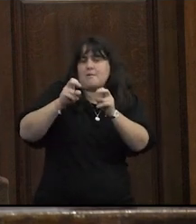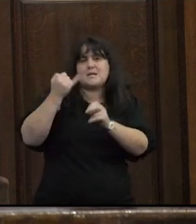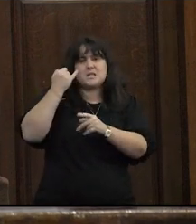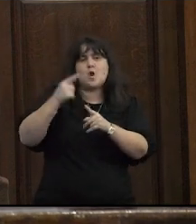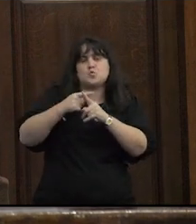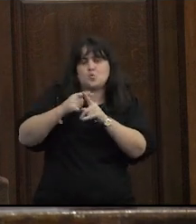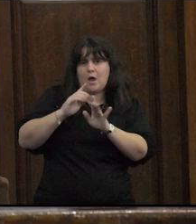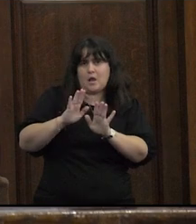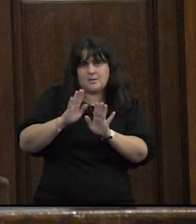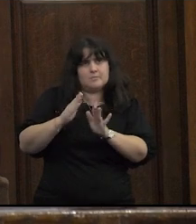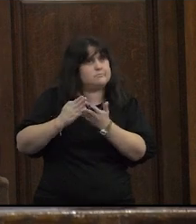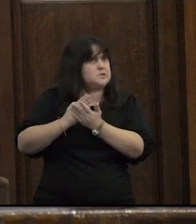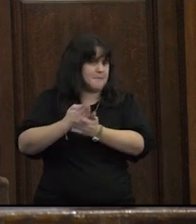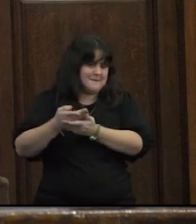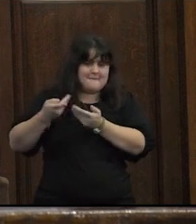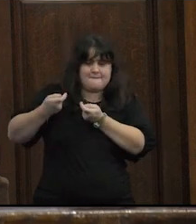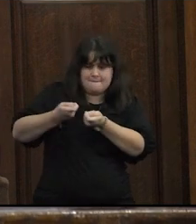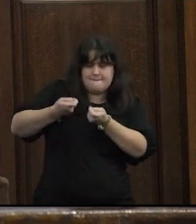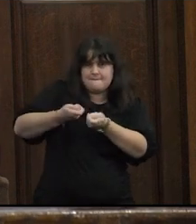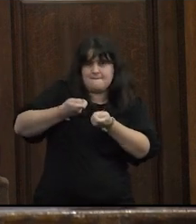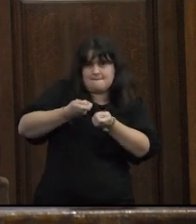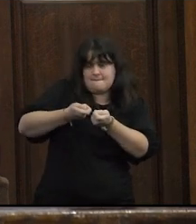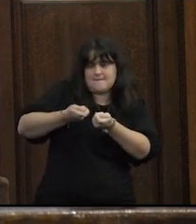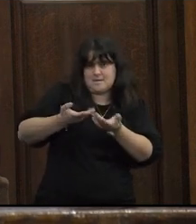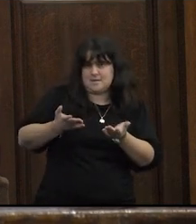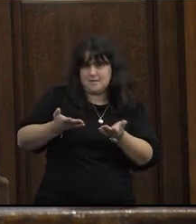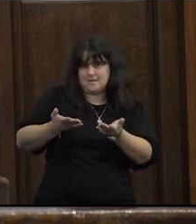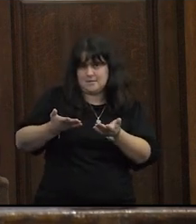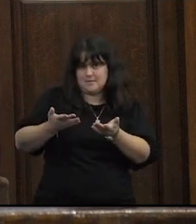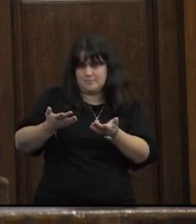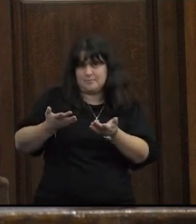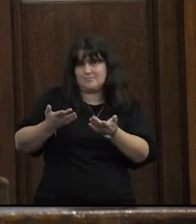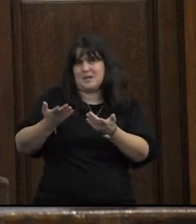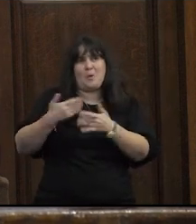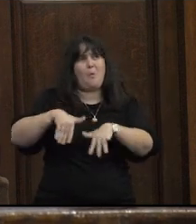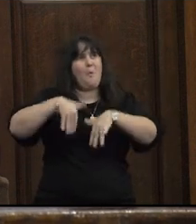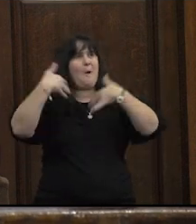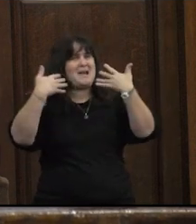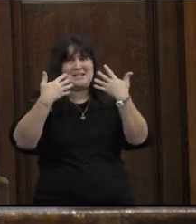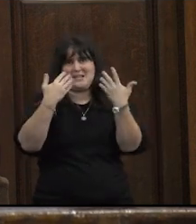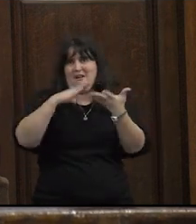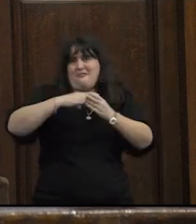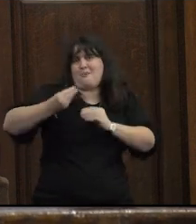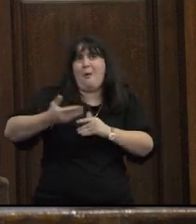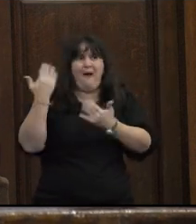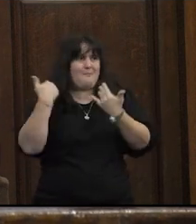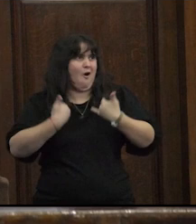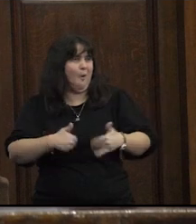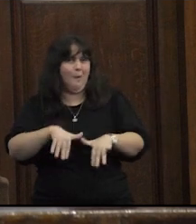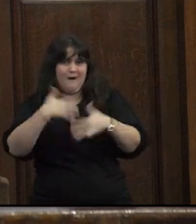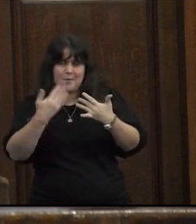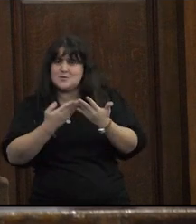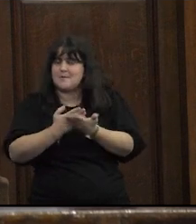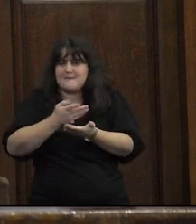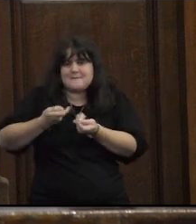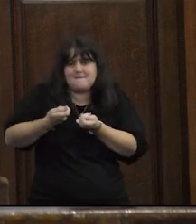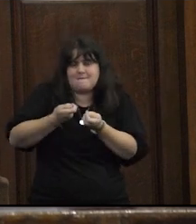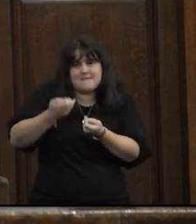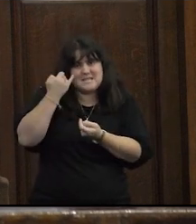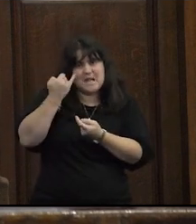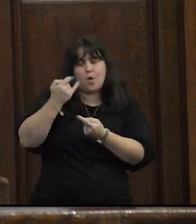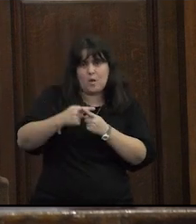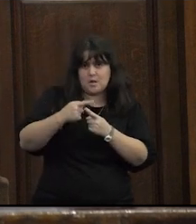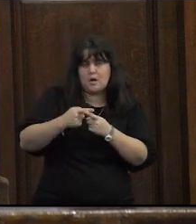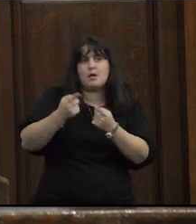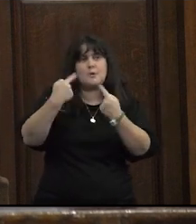sexual eso ha existido siempre ¿no? en todo tipo de sistemas y morales pero me parece que la